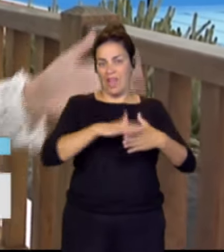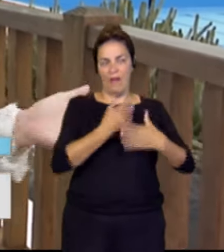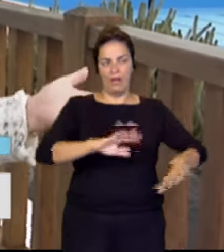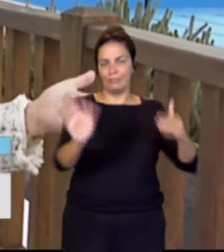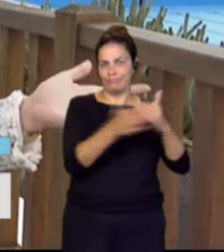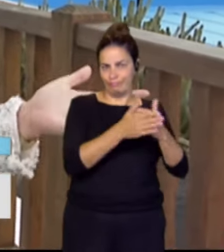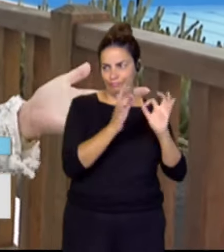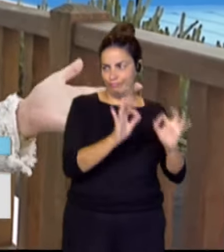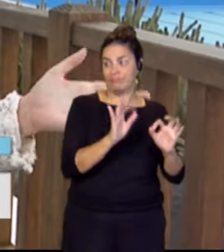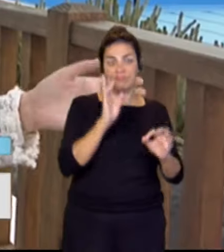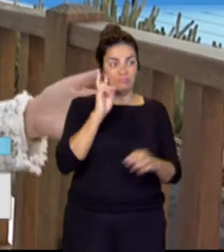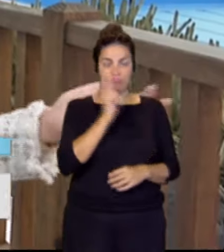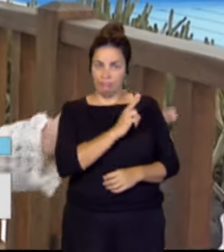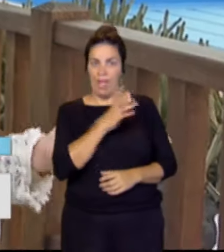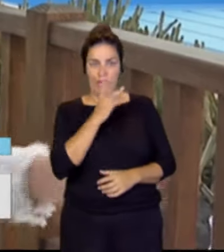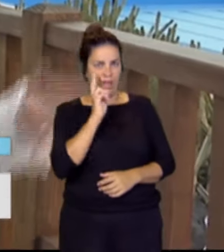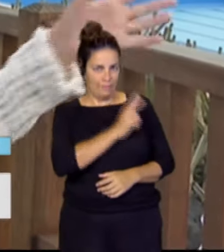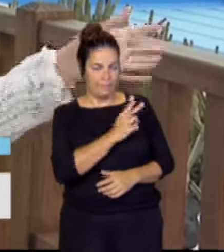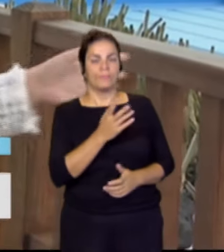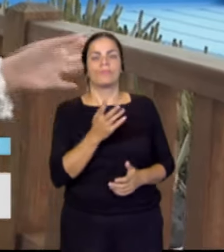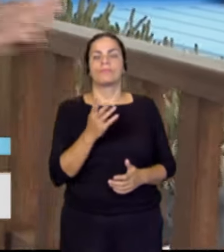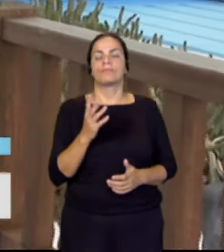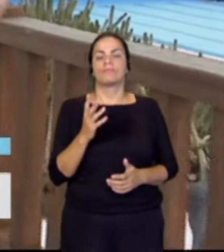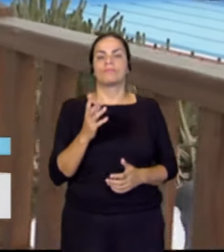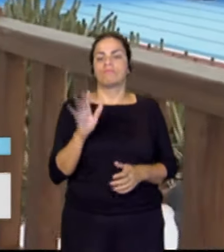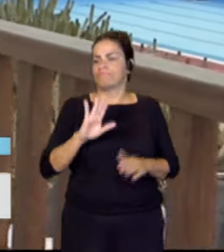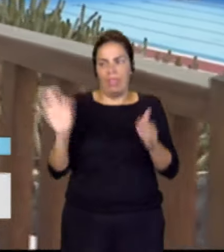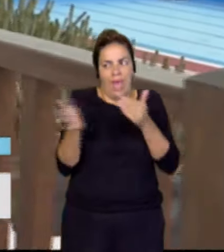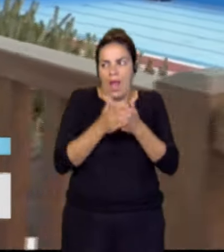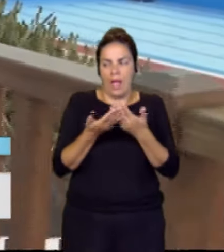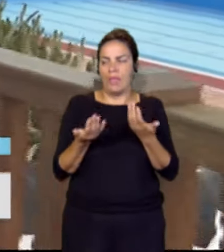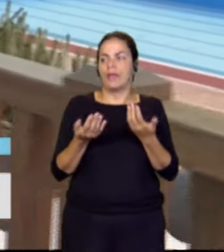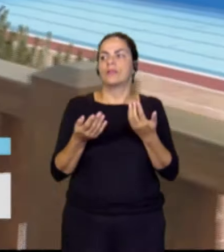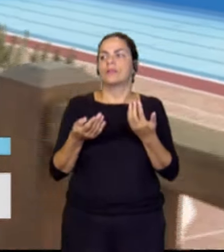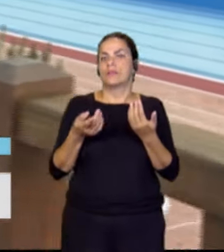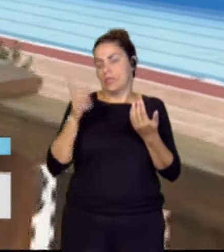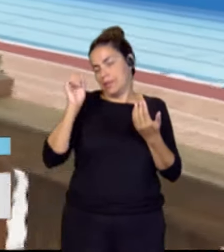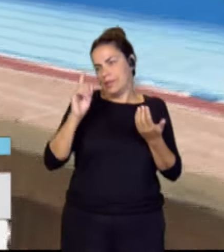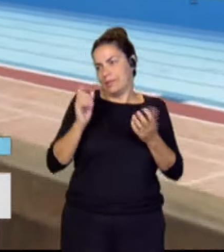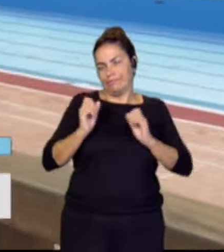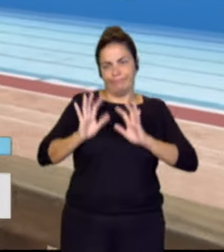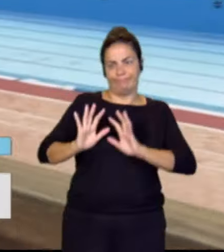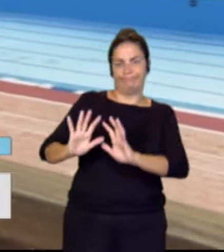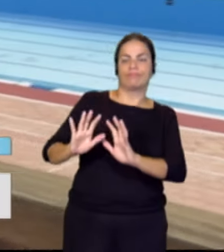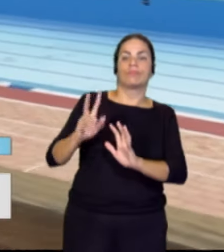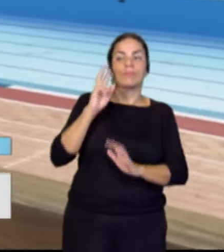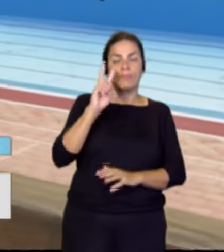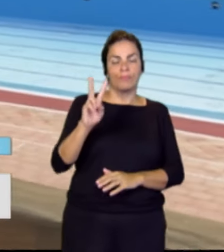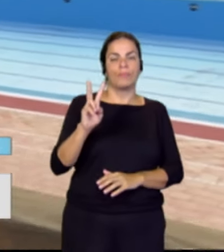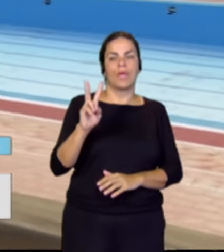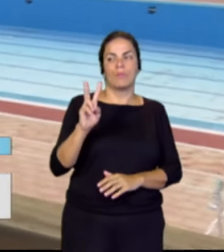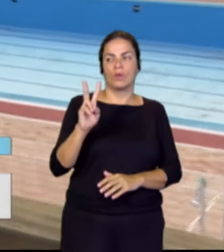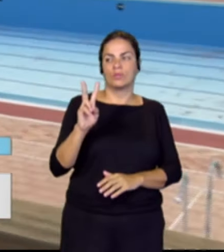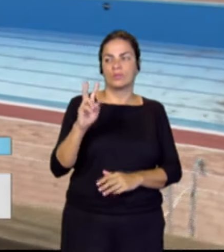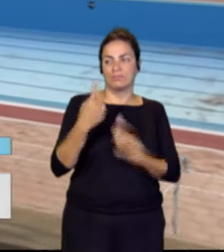Así, en este estado que van a ver a continuación completamente cerrada, también, por supuesto, abandonada. Vemos parte de ese